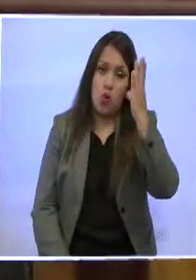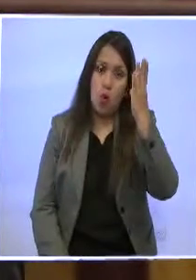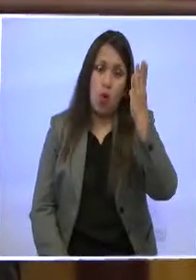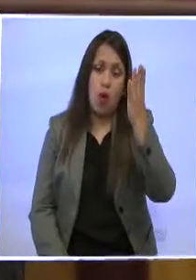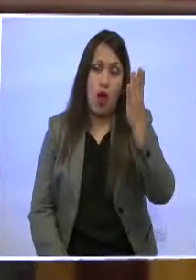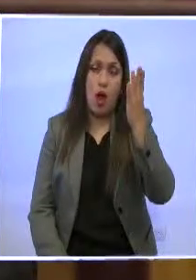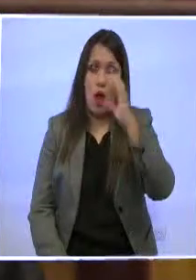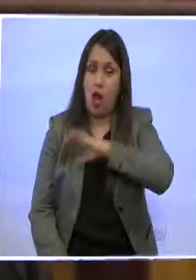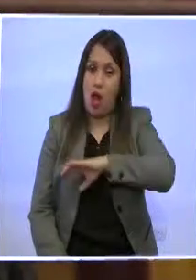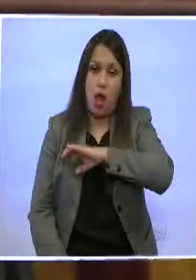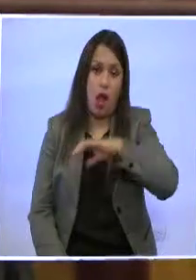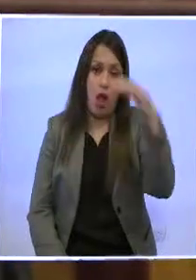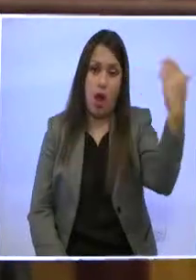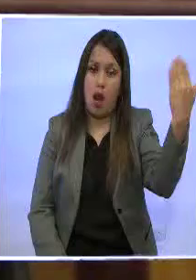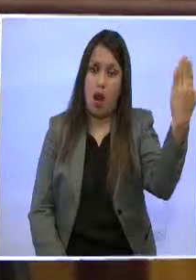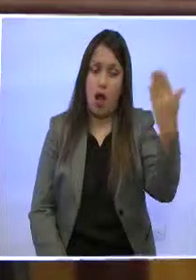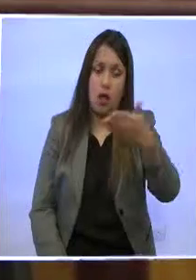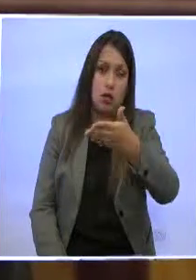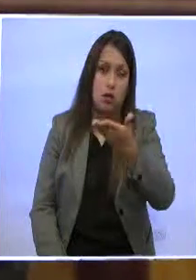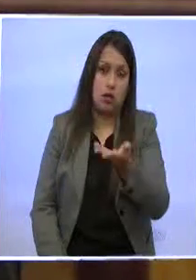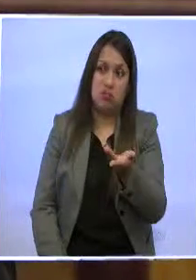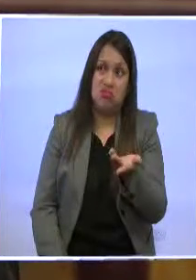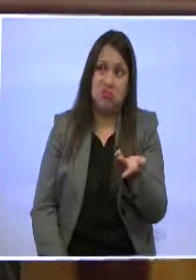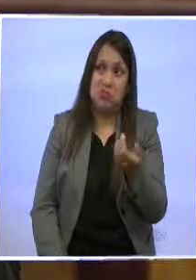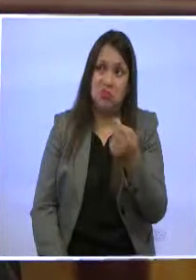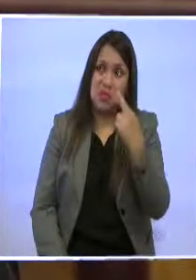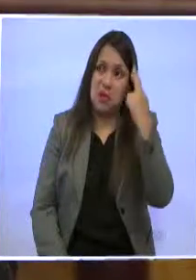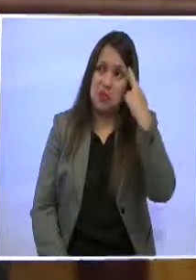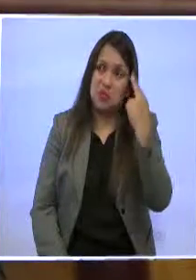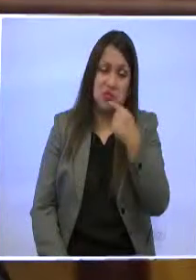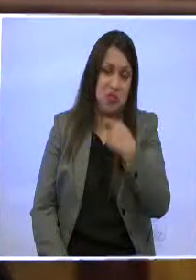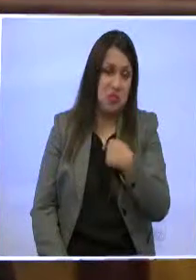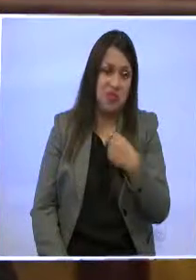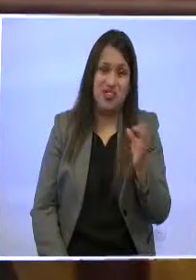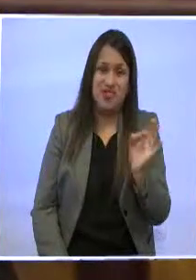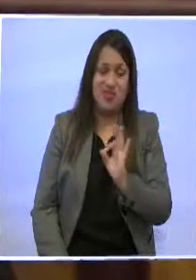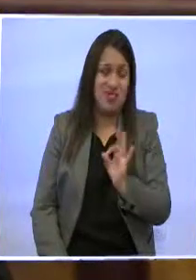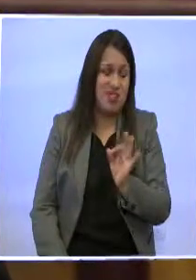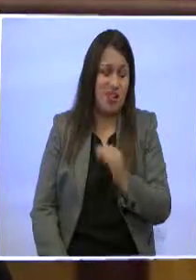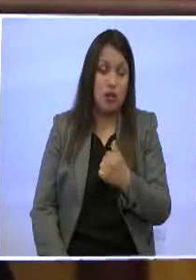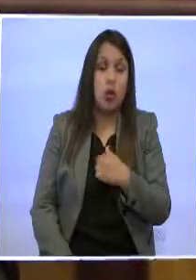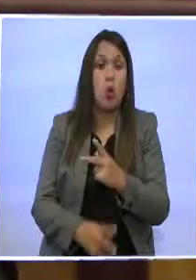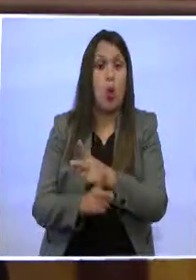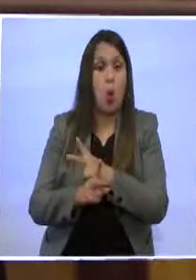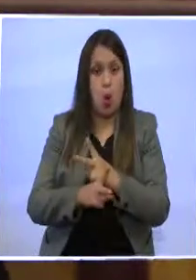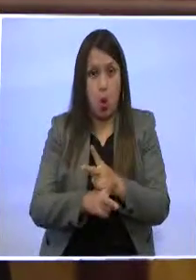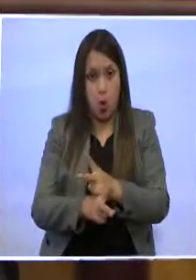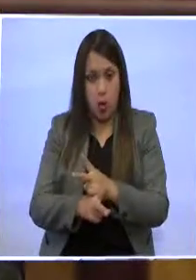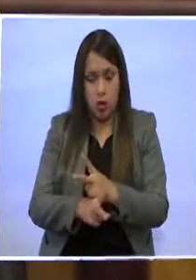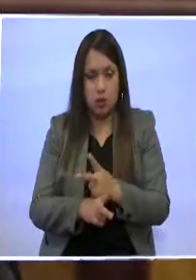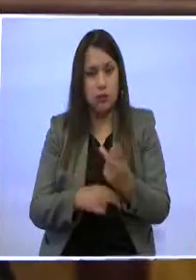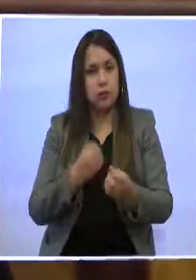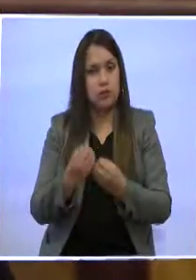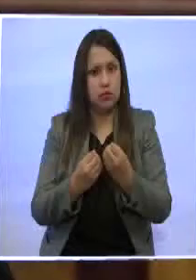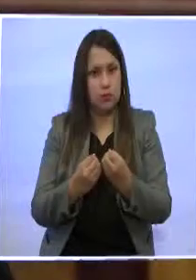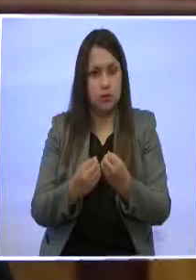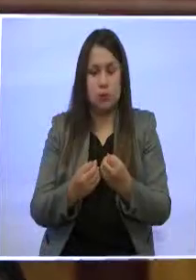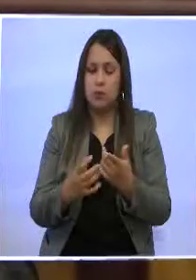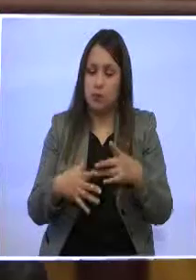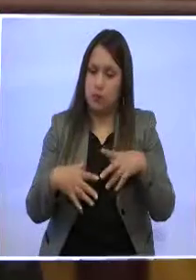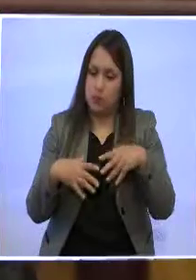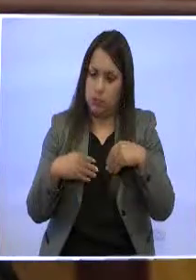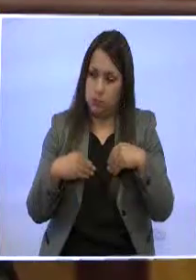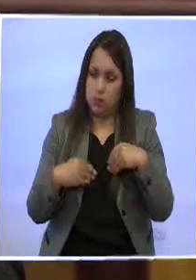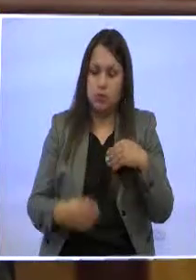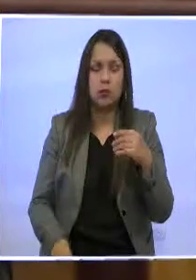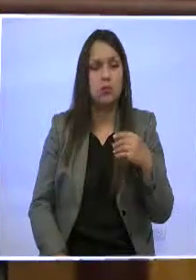casos con argumentos absolutamente infundados. Nosotros como concejales, yo personalmente, tomamos la bandera de este tema